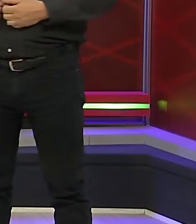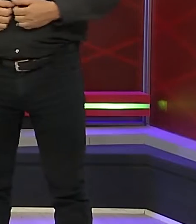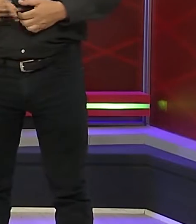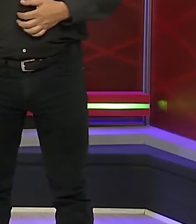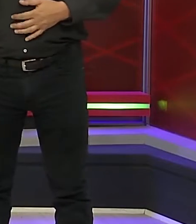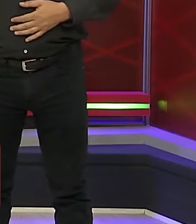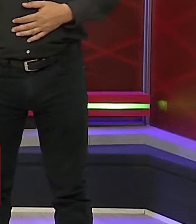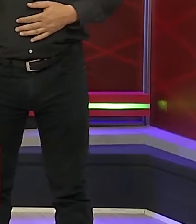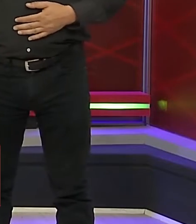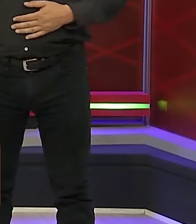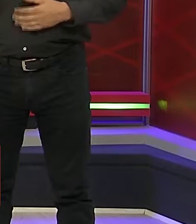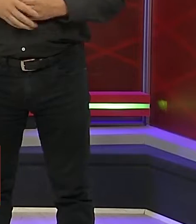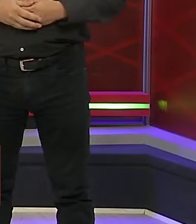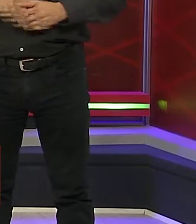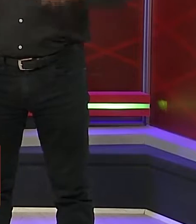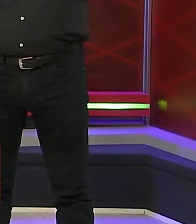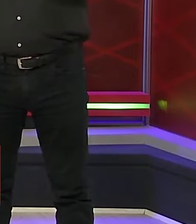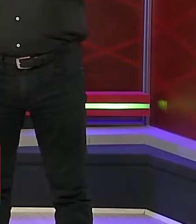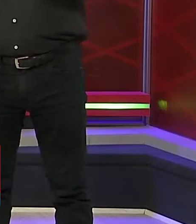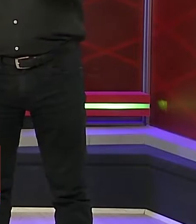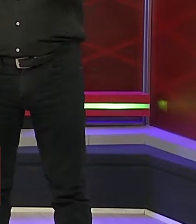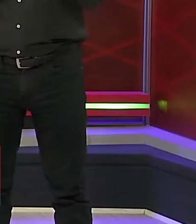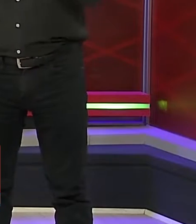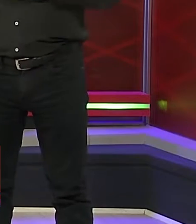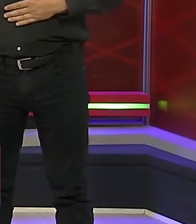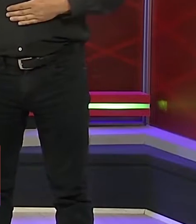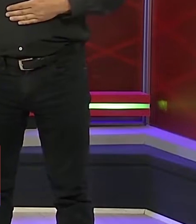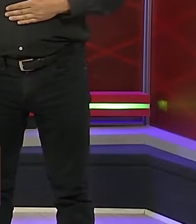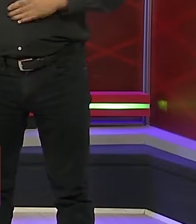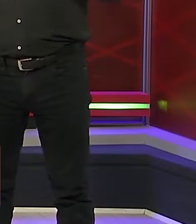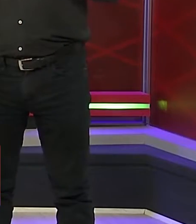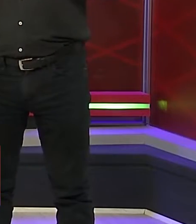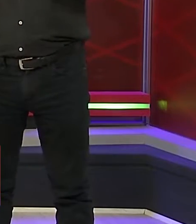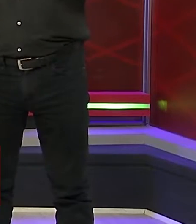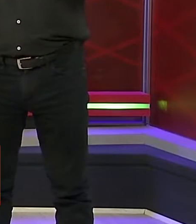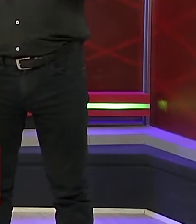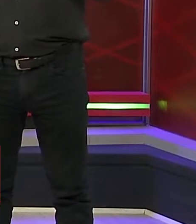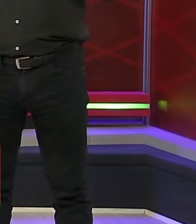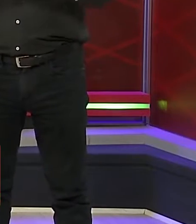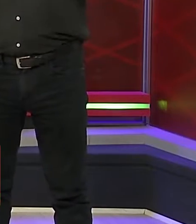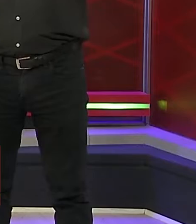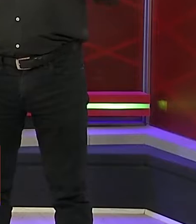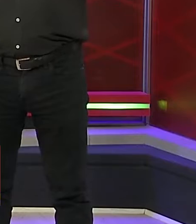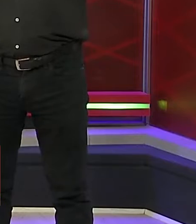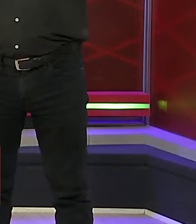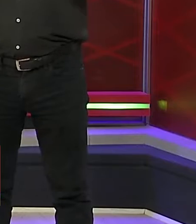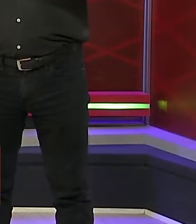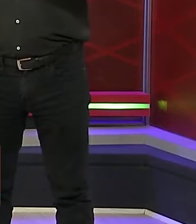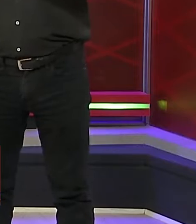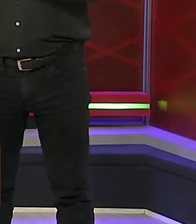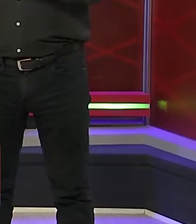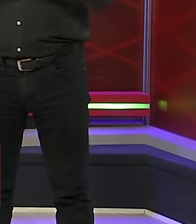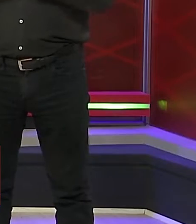bien. Vamos a las noticias. Algunos estudios recientes muestran información sorprendente sobre este COVID-19.